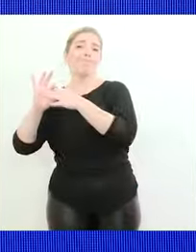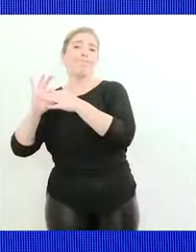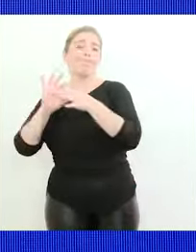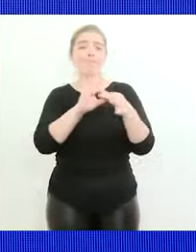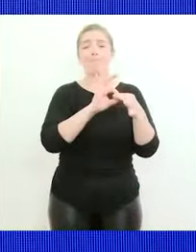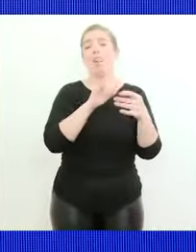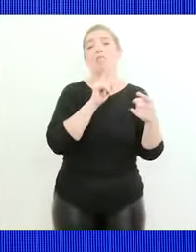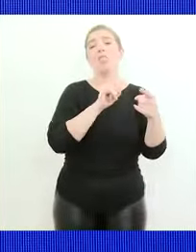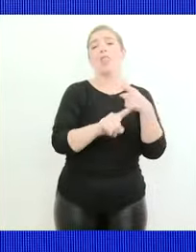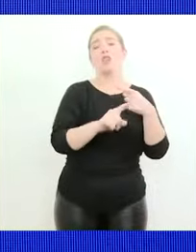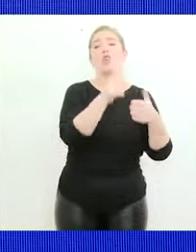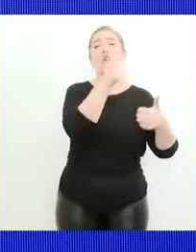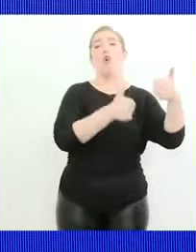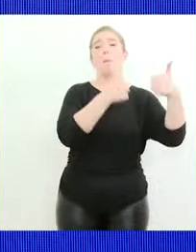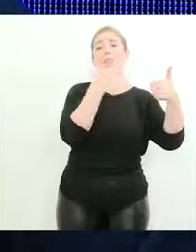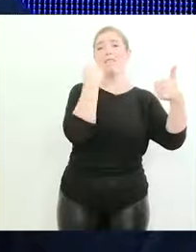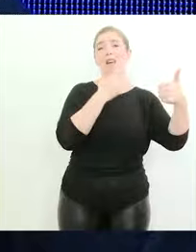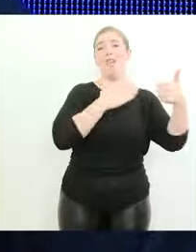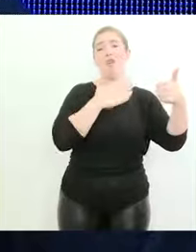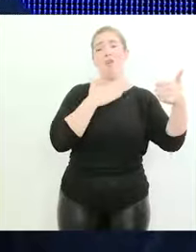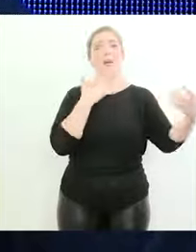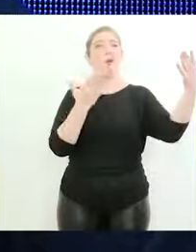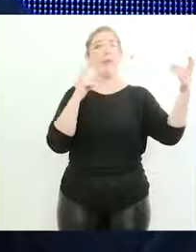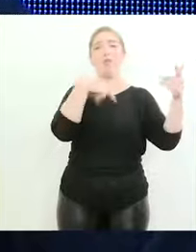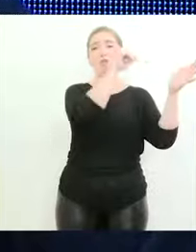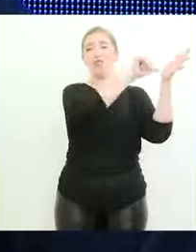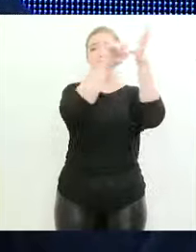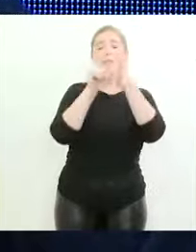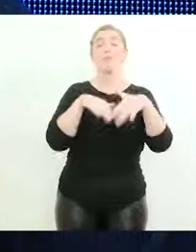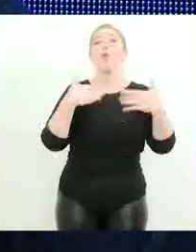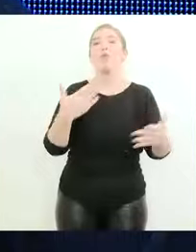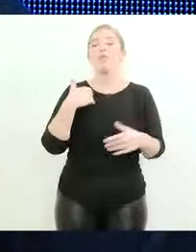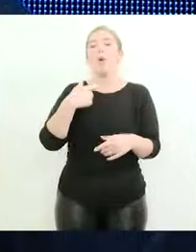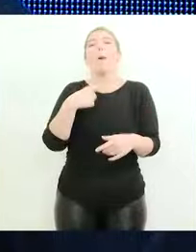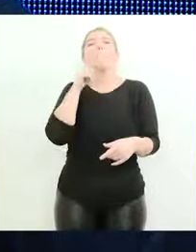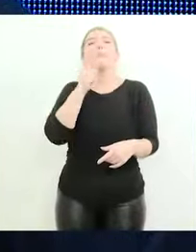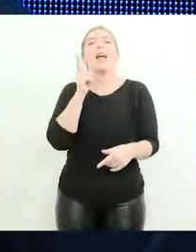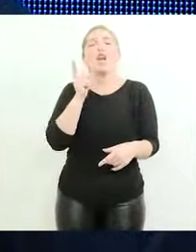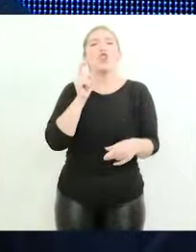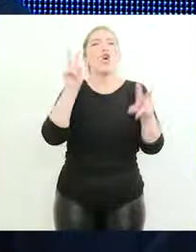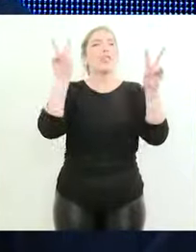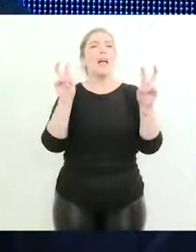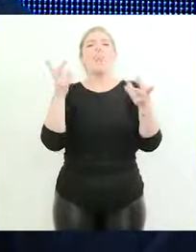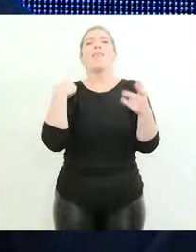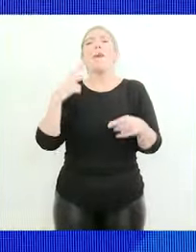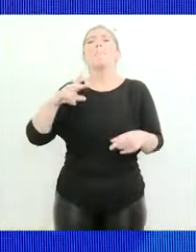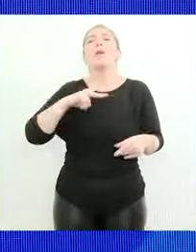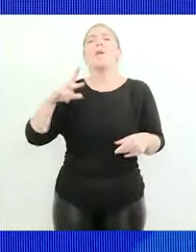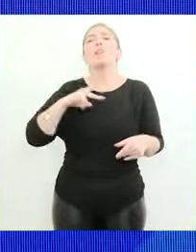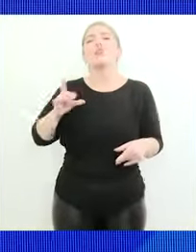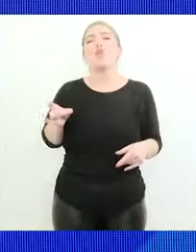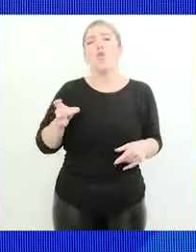competitividad de nuestra economía por eso es tan peligroso cuando se escucha hablar de privatización de ferrocarriles